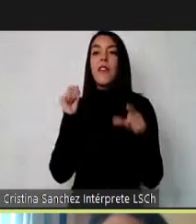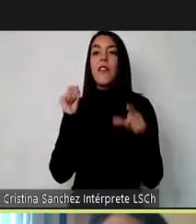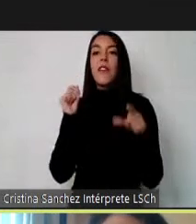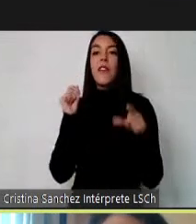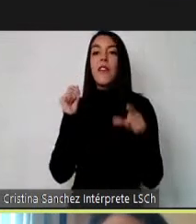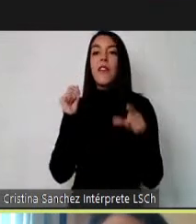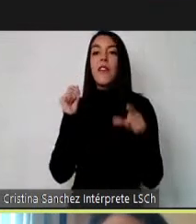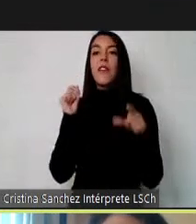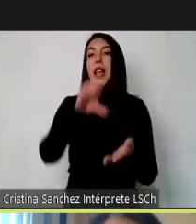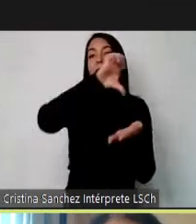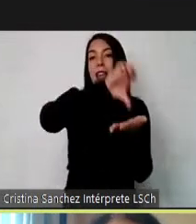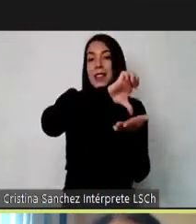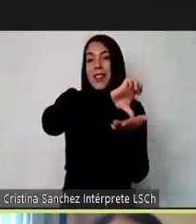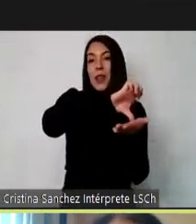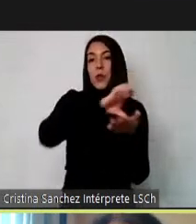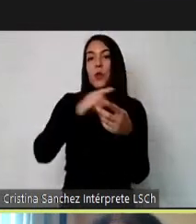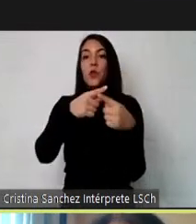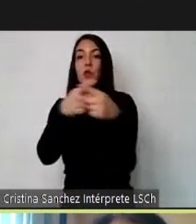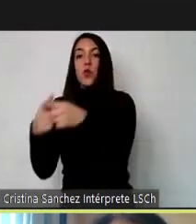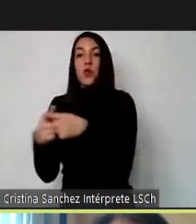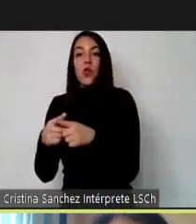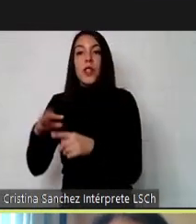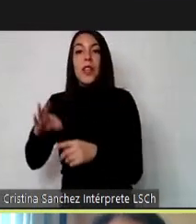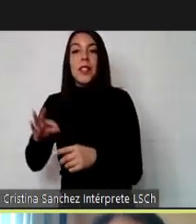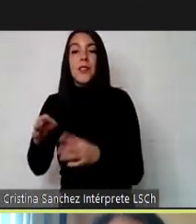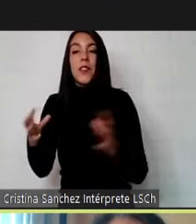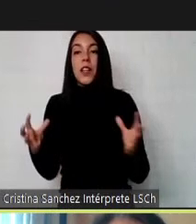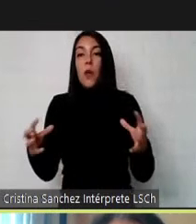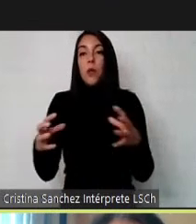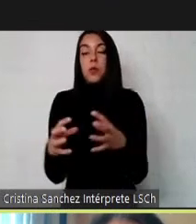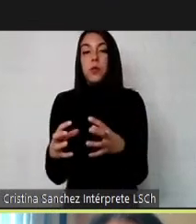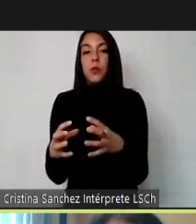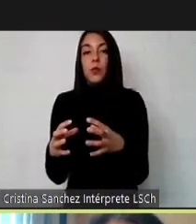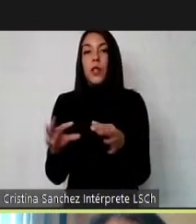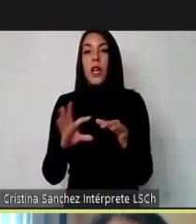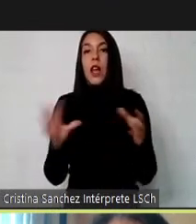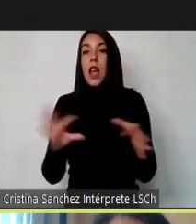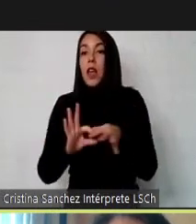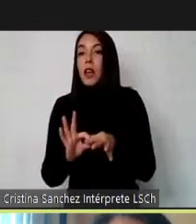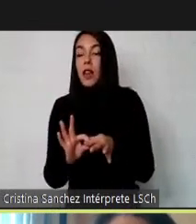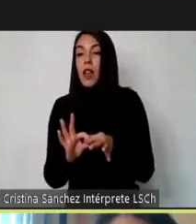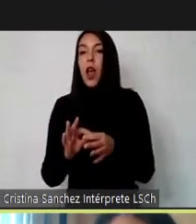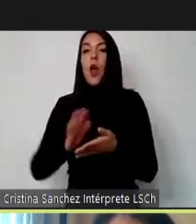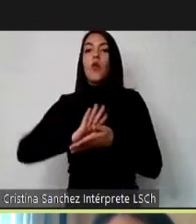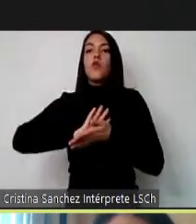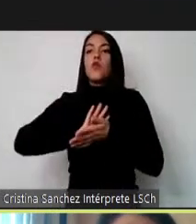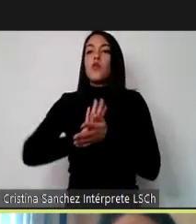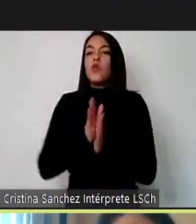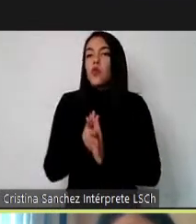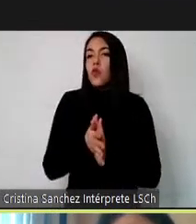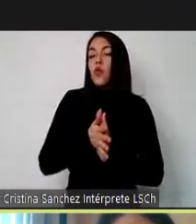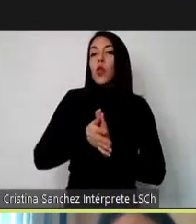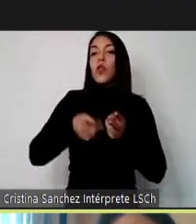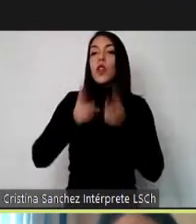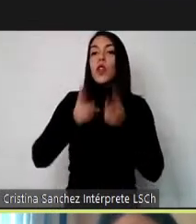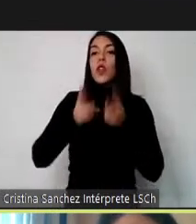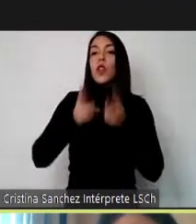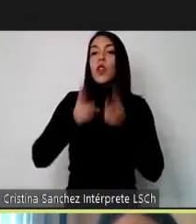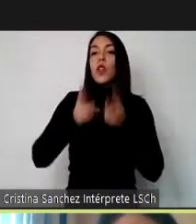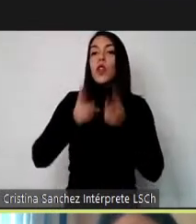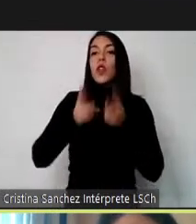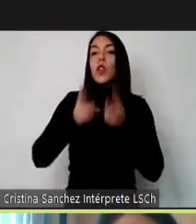Estado y sociedad civil en su conjunto. Todos los derechos humanos deben estar al